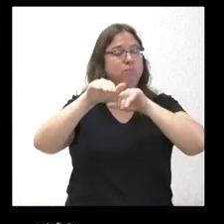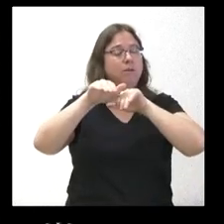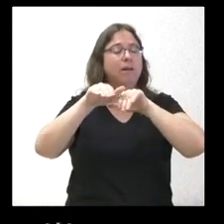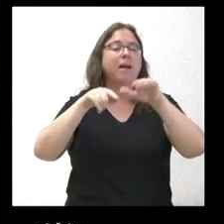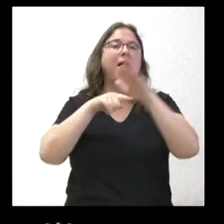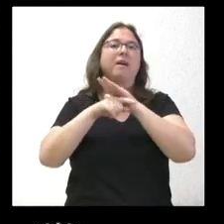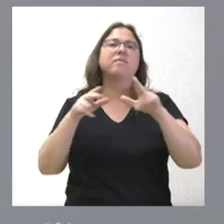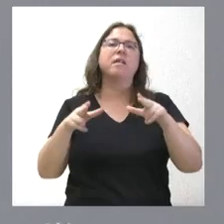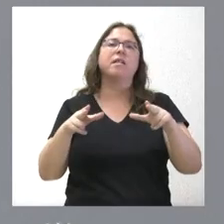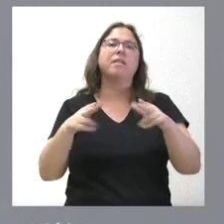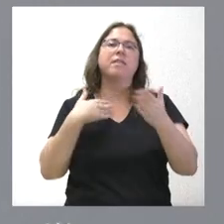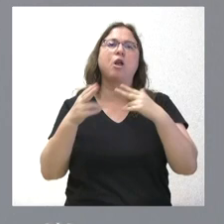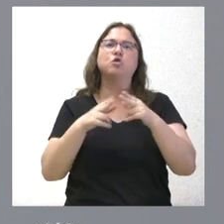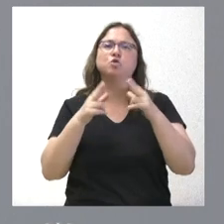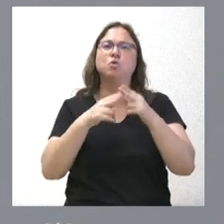del diálogo social.